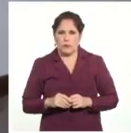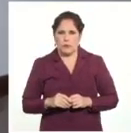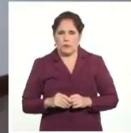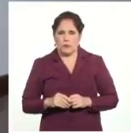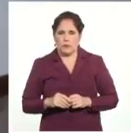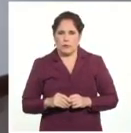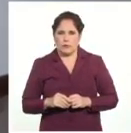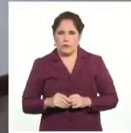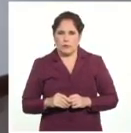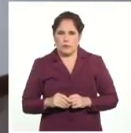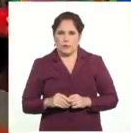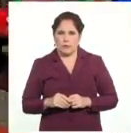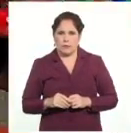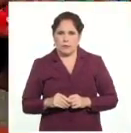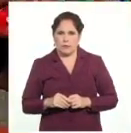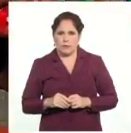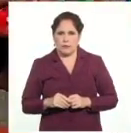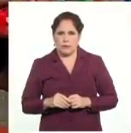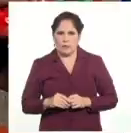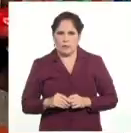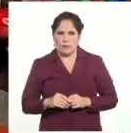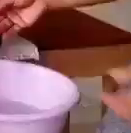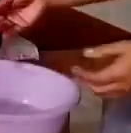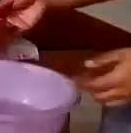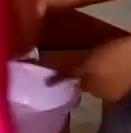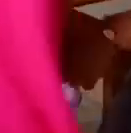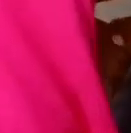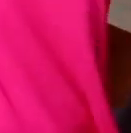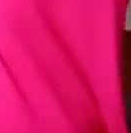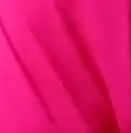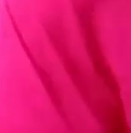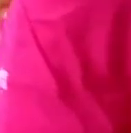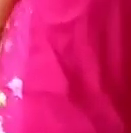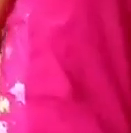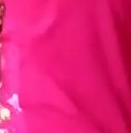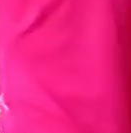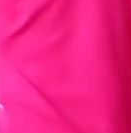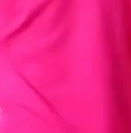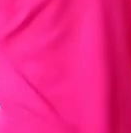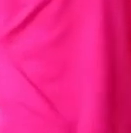es por el sí. Ricardo Chacón Rubio, Sistema Informativo de la Televisión Cubana.